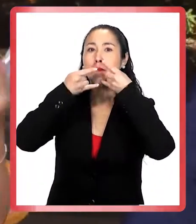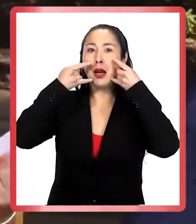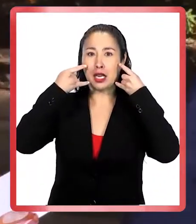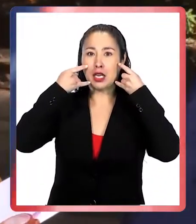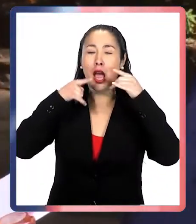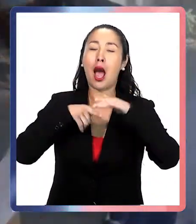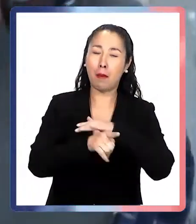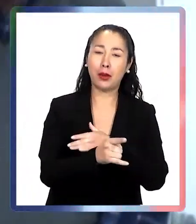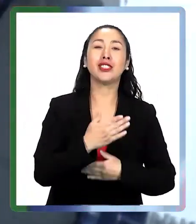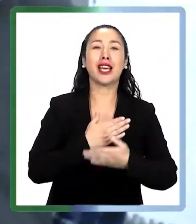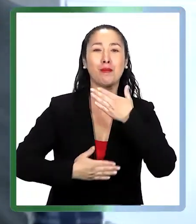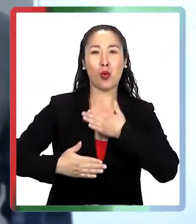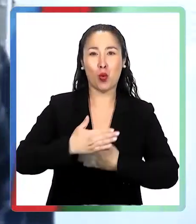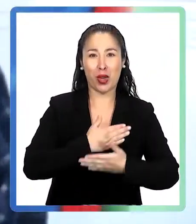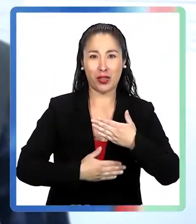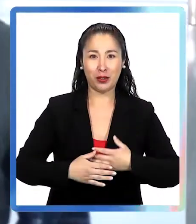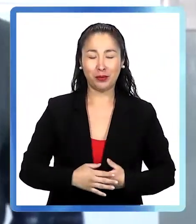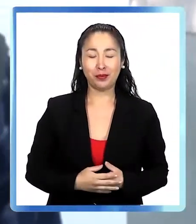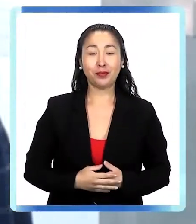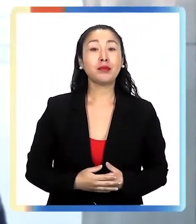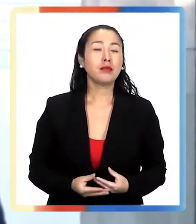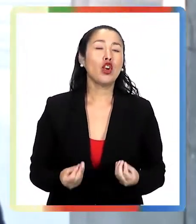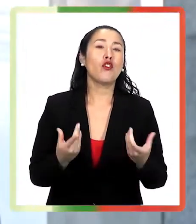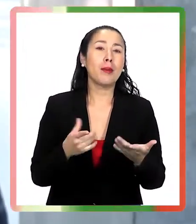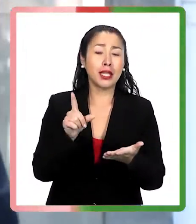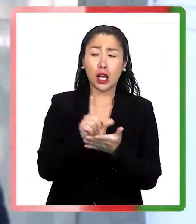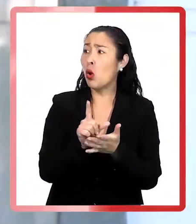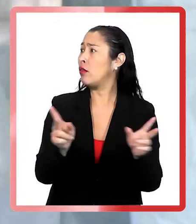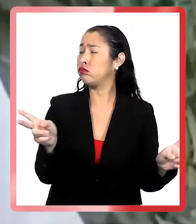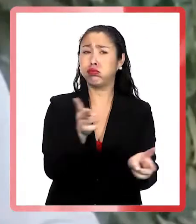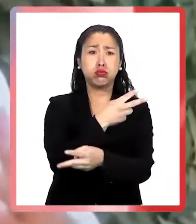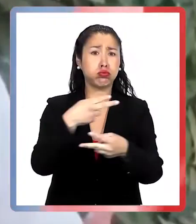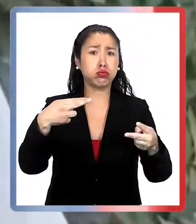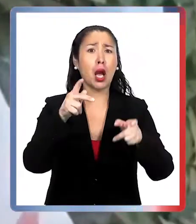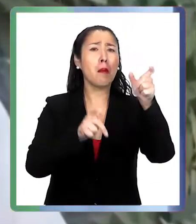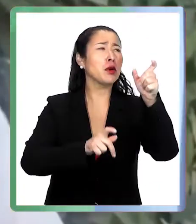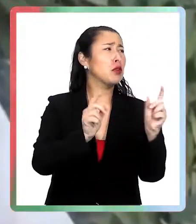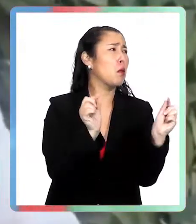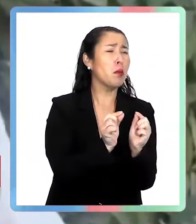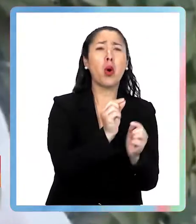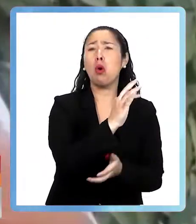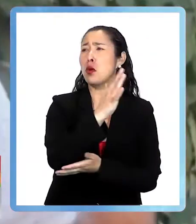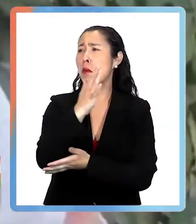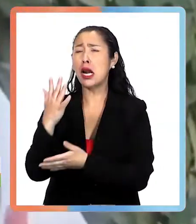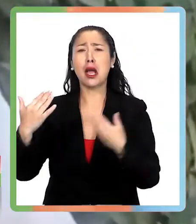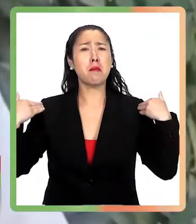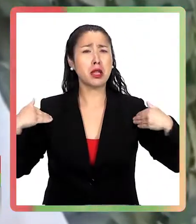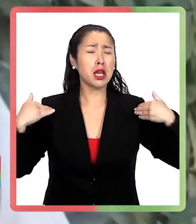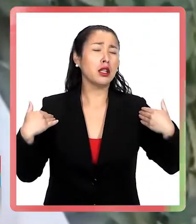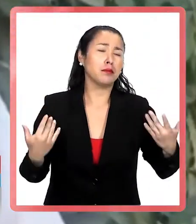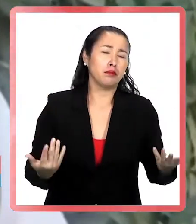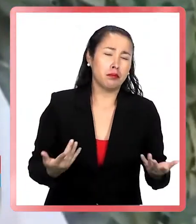y estoy cuidándome. No cabe duda de que en espacios bien ventilados, donde hay poca gente en un parque haciendo